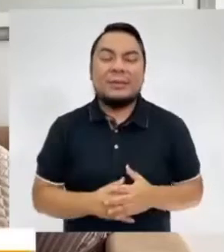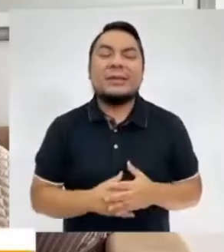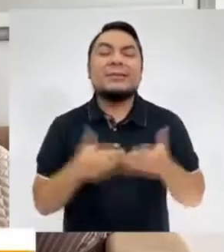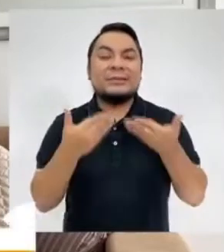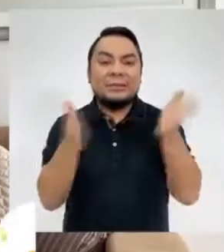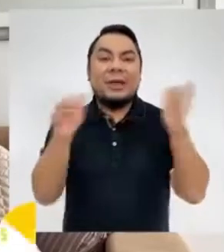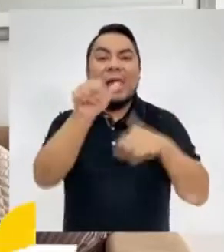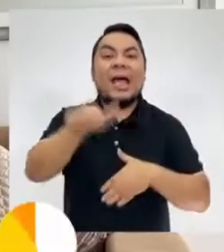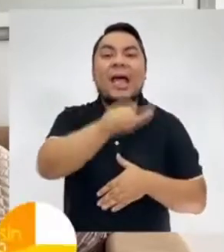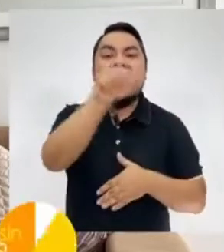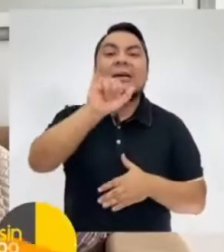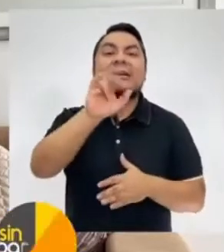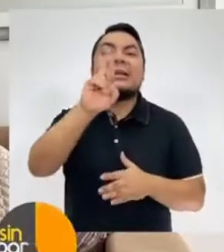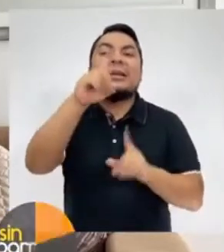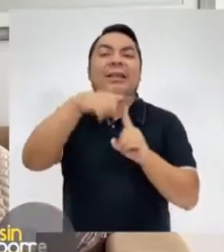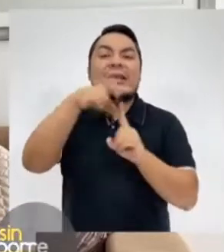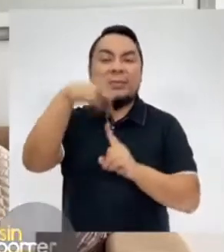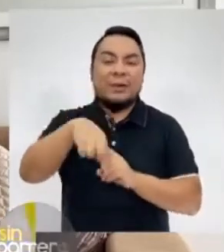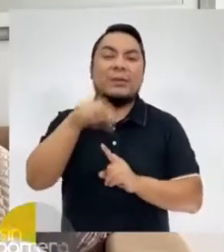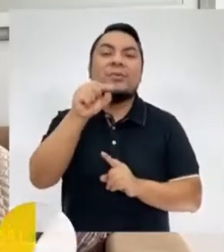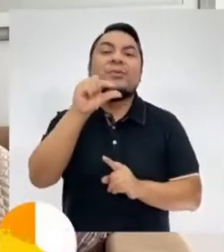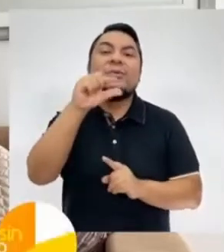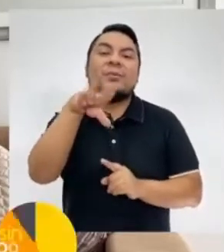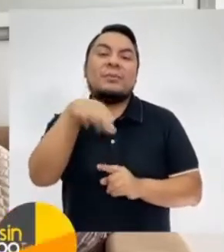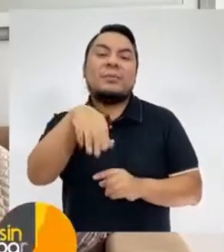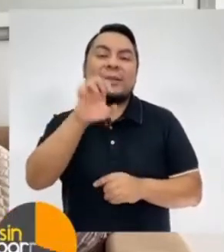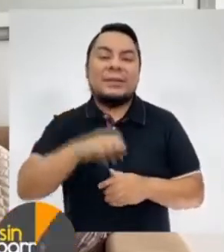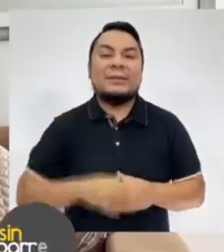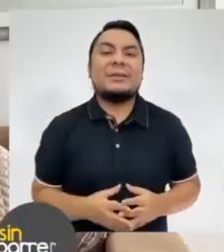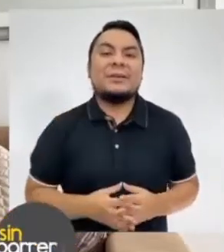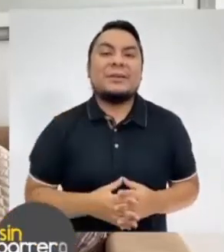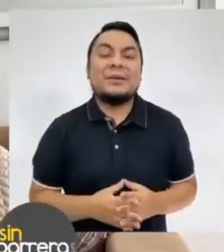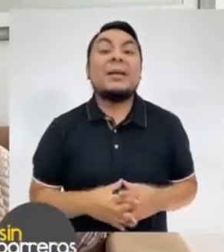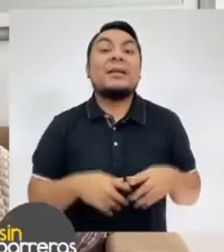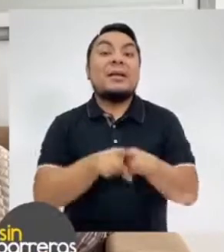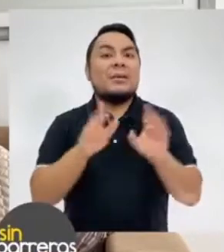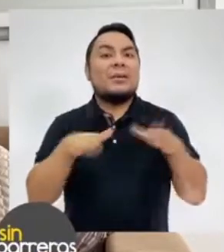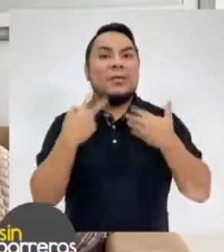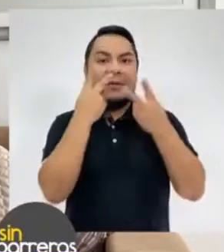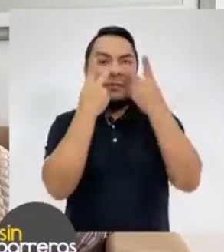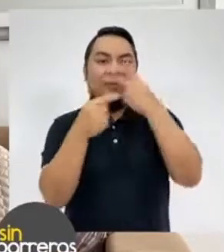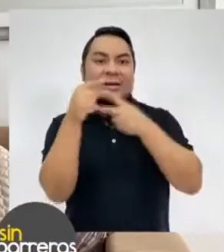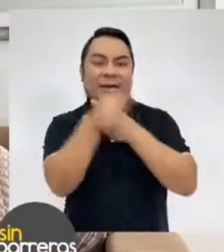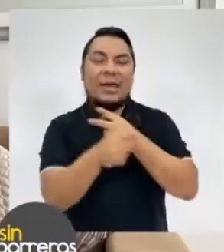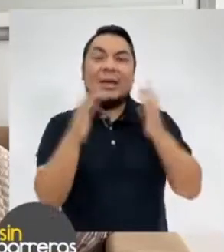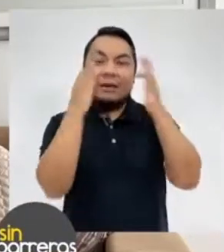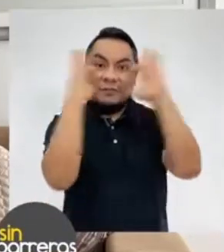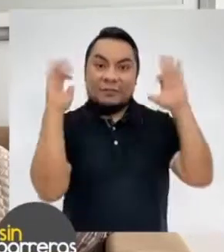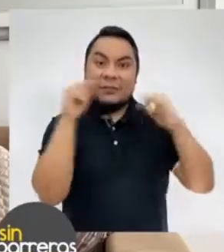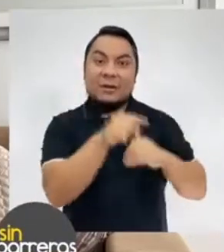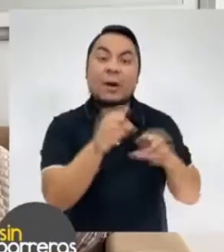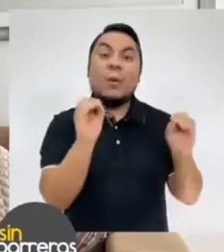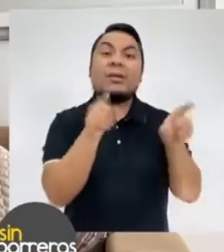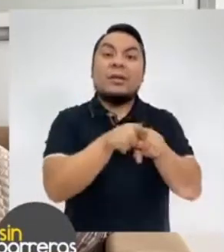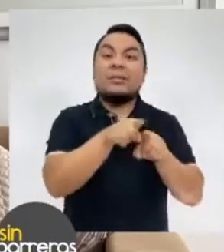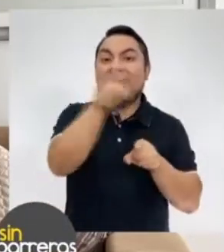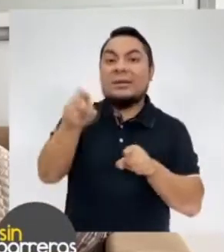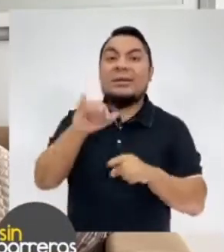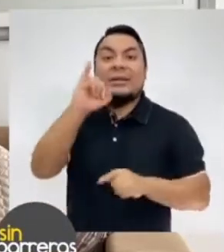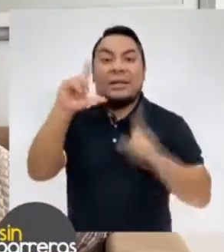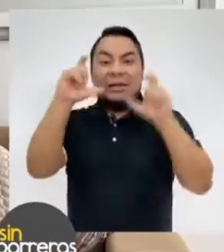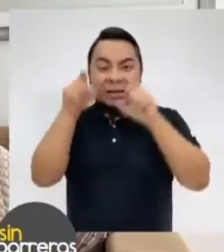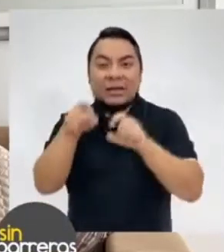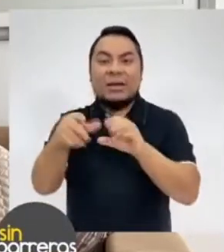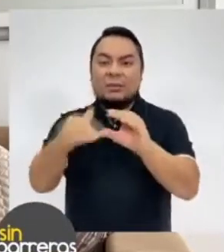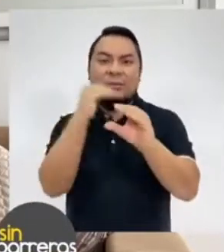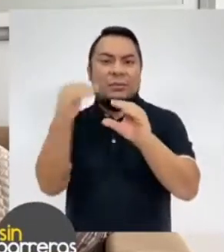programa sin barreras arroba y rtp.gov.pe también pueden visitar nuestra página de facebook o